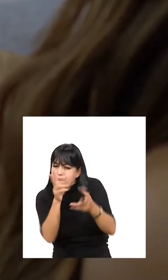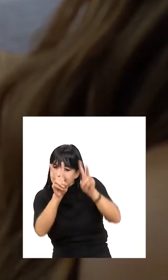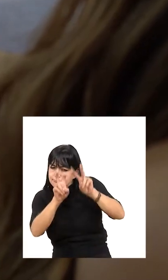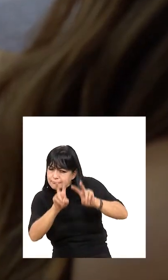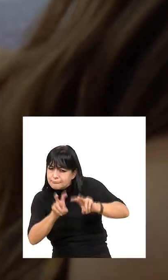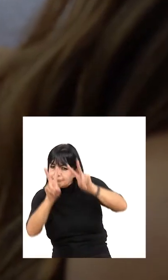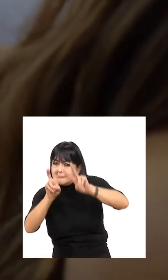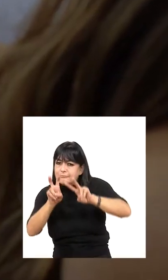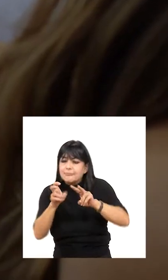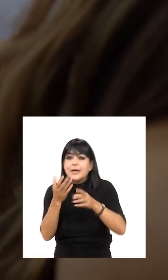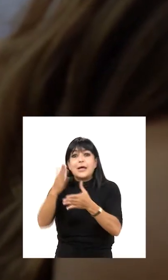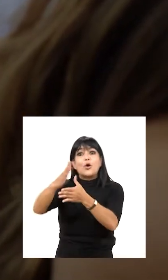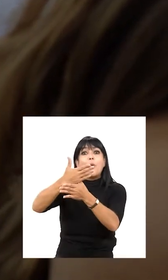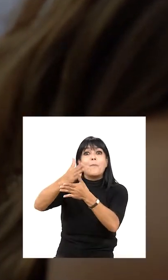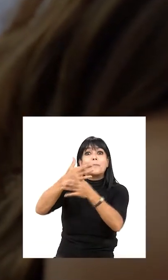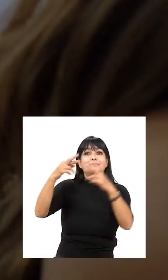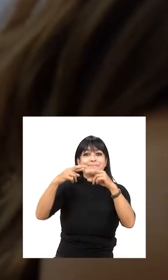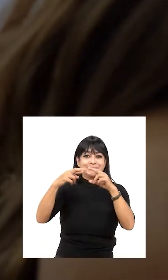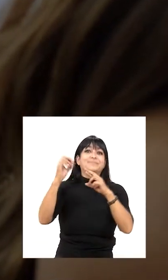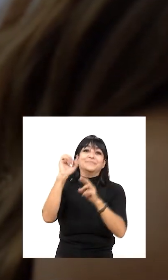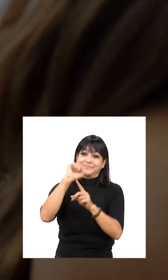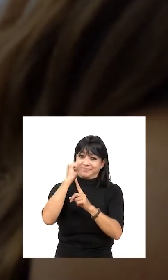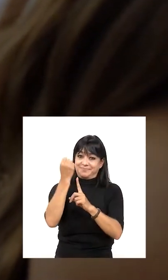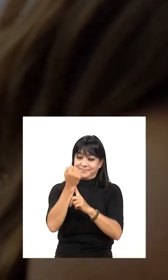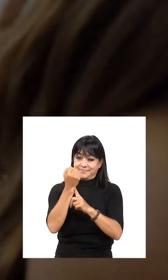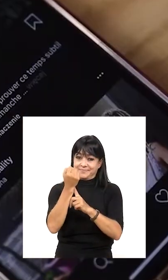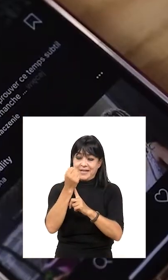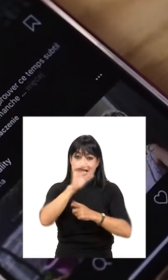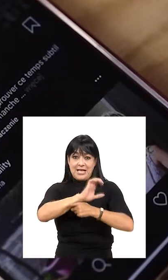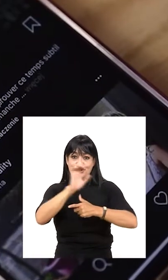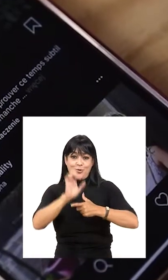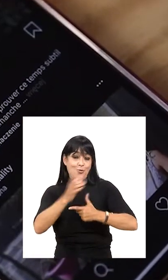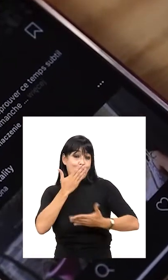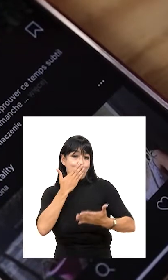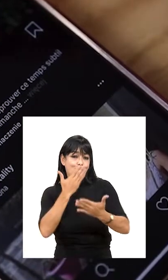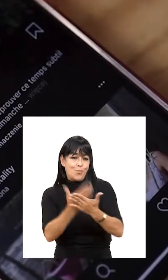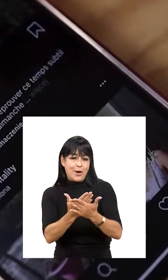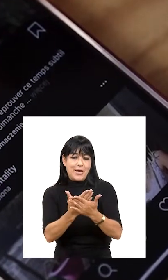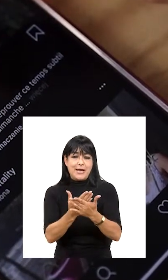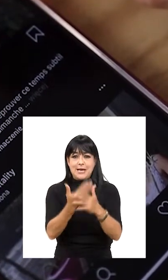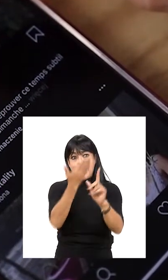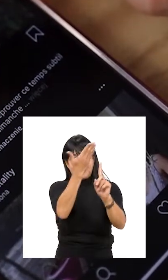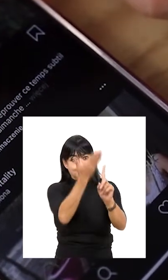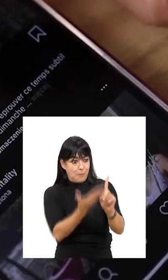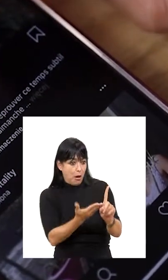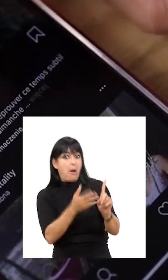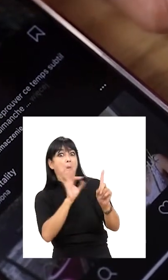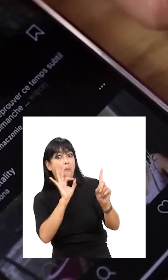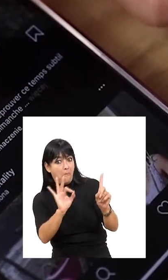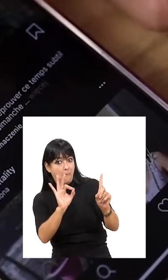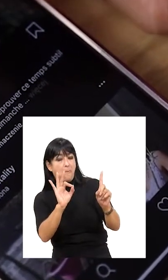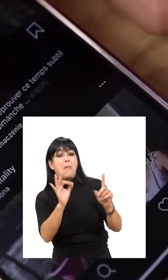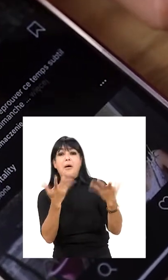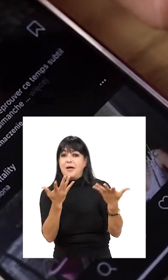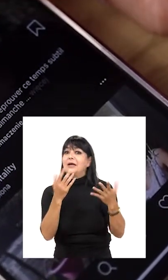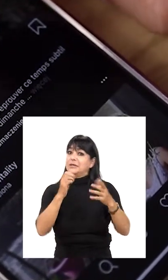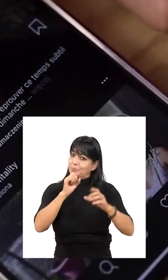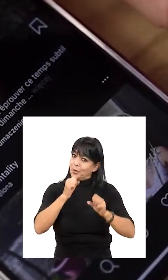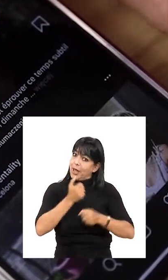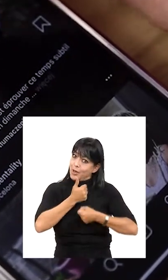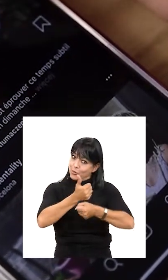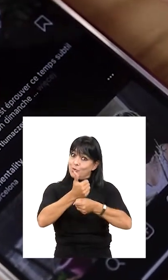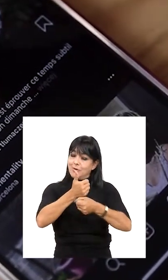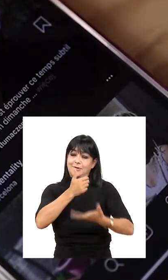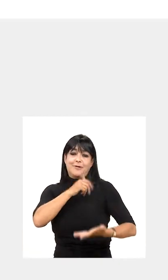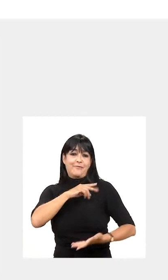sus posibles empleados comparten en las redes sociales, por lo que gozar de una buena reputación en línea nos puede